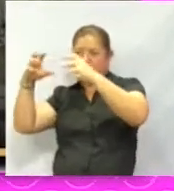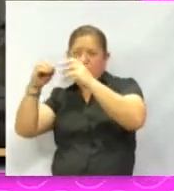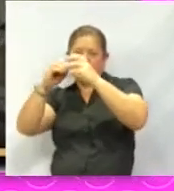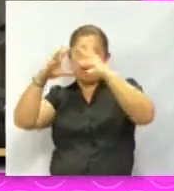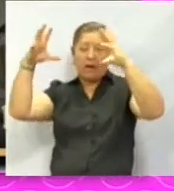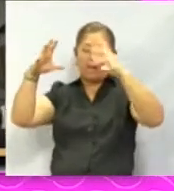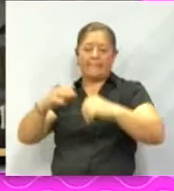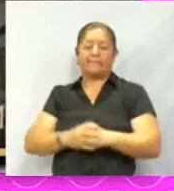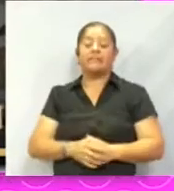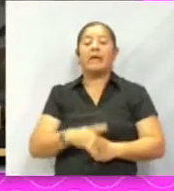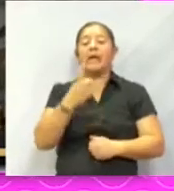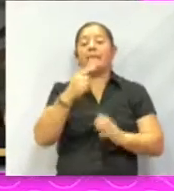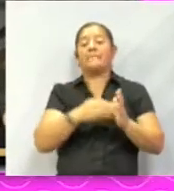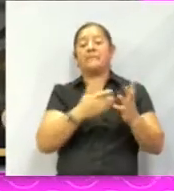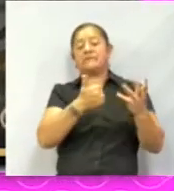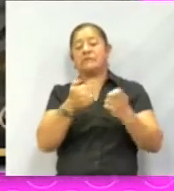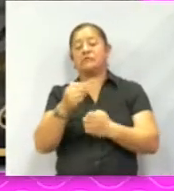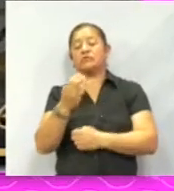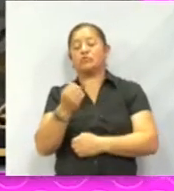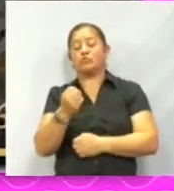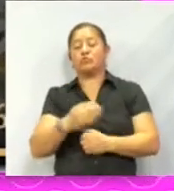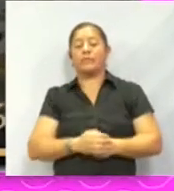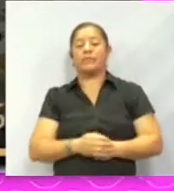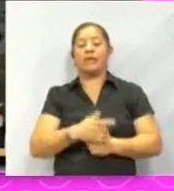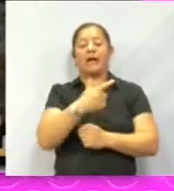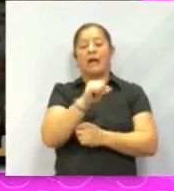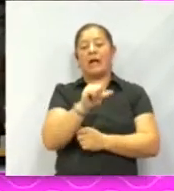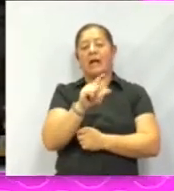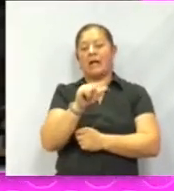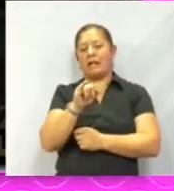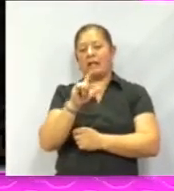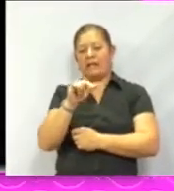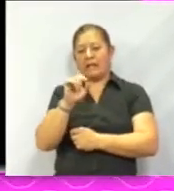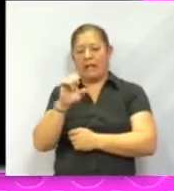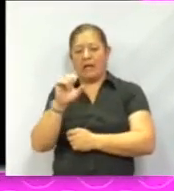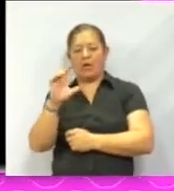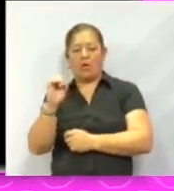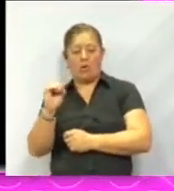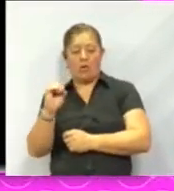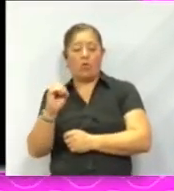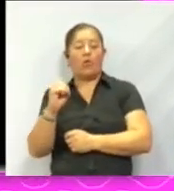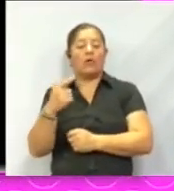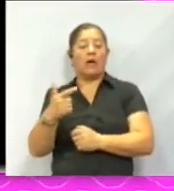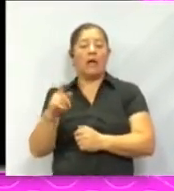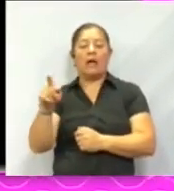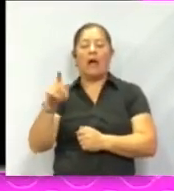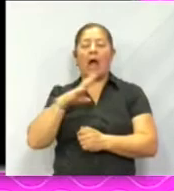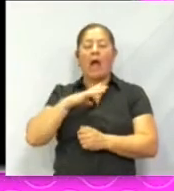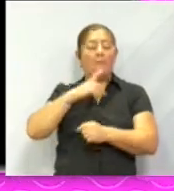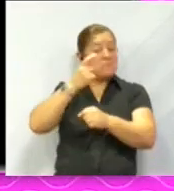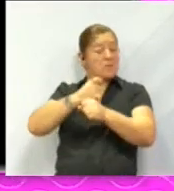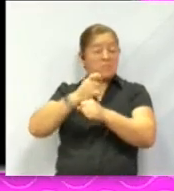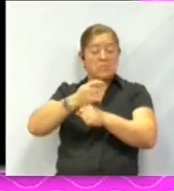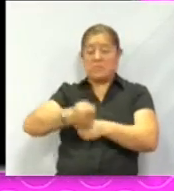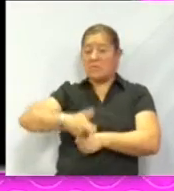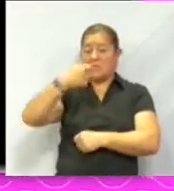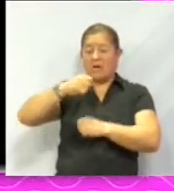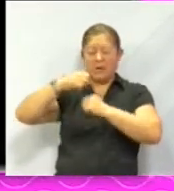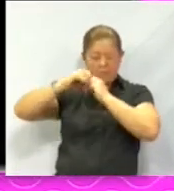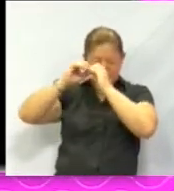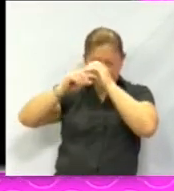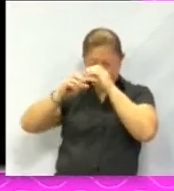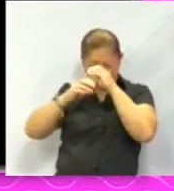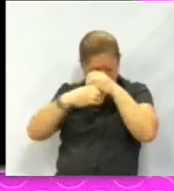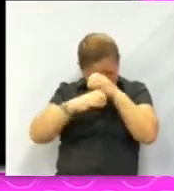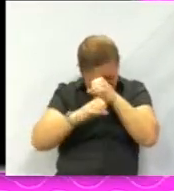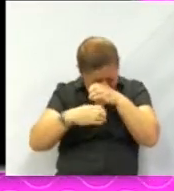En 1609, Galileo Galilei apuntó por primera vez un telescopio hacia el cielo y el resultado fue asombroso.